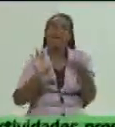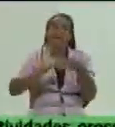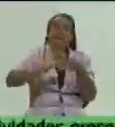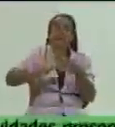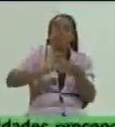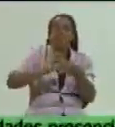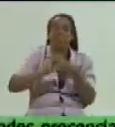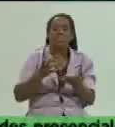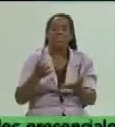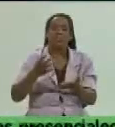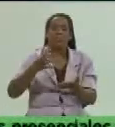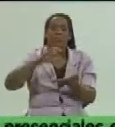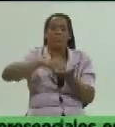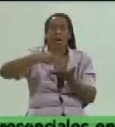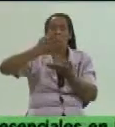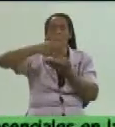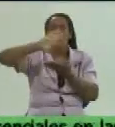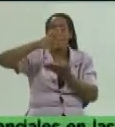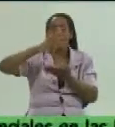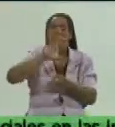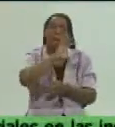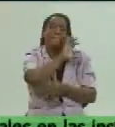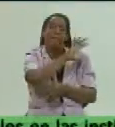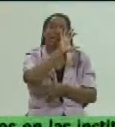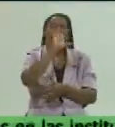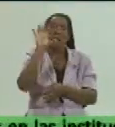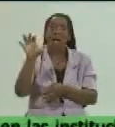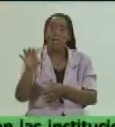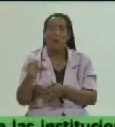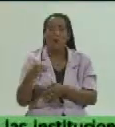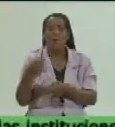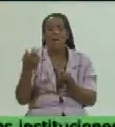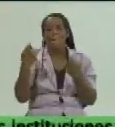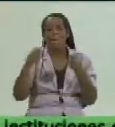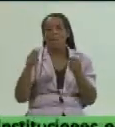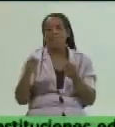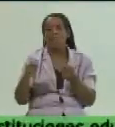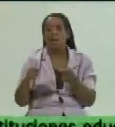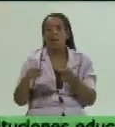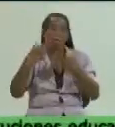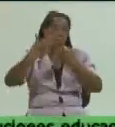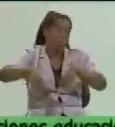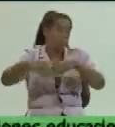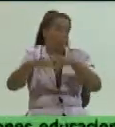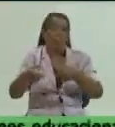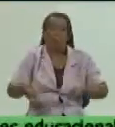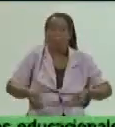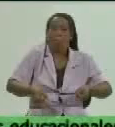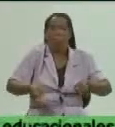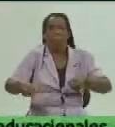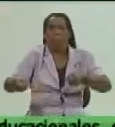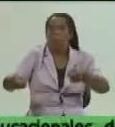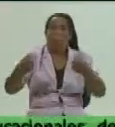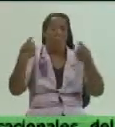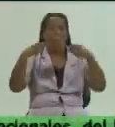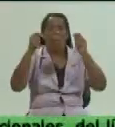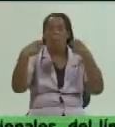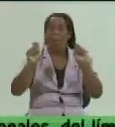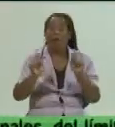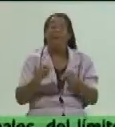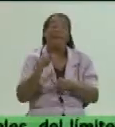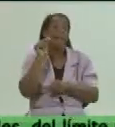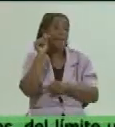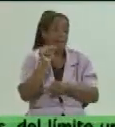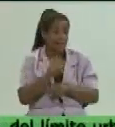de venta en mercados en ventas ambulantes etcétera o sea que esto es lo novedoso y cuando hablamos de